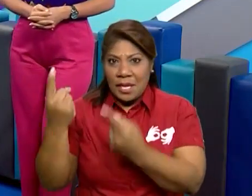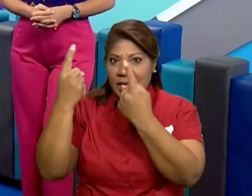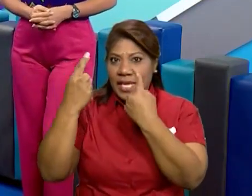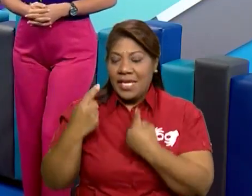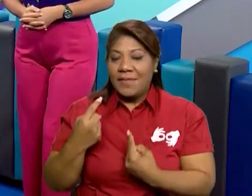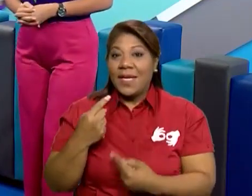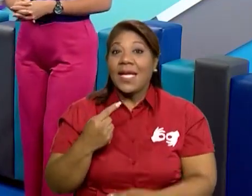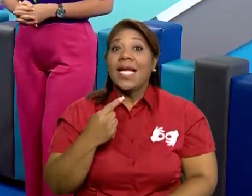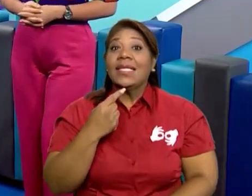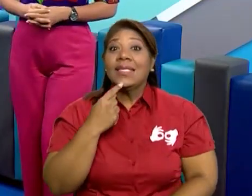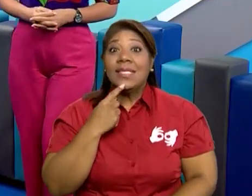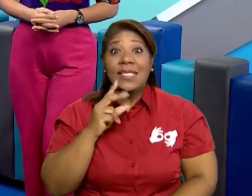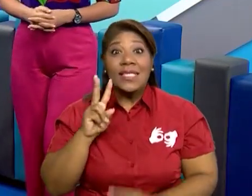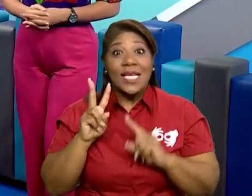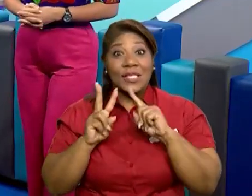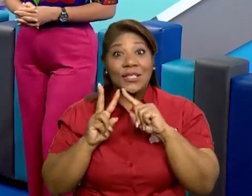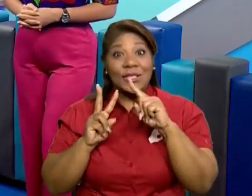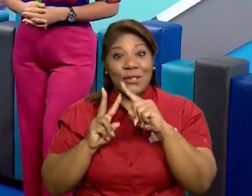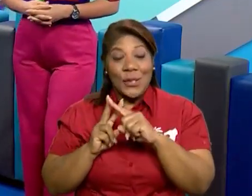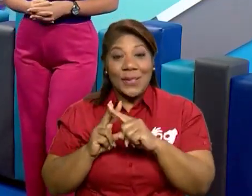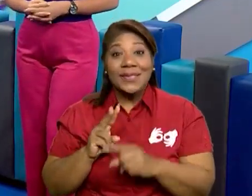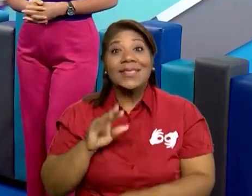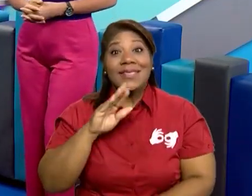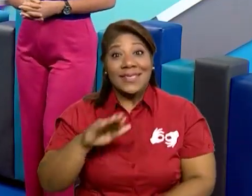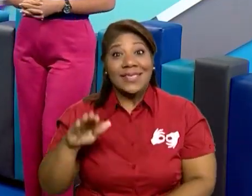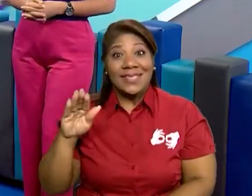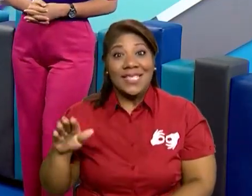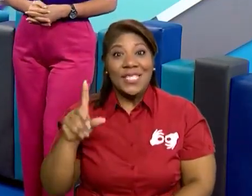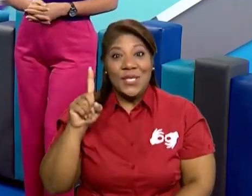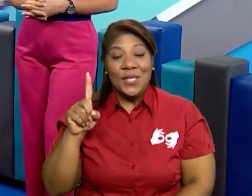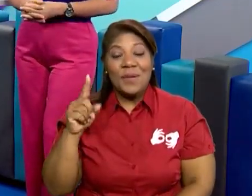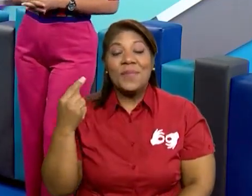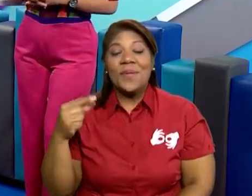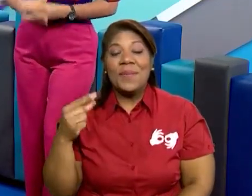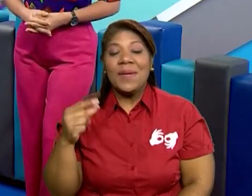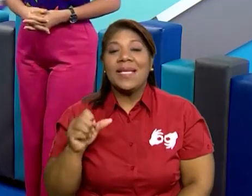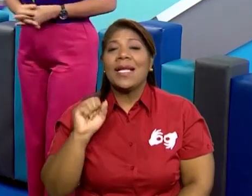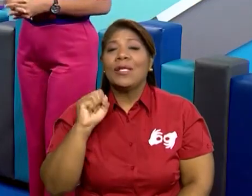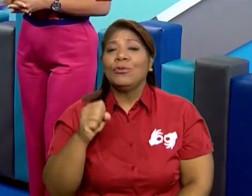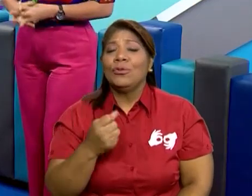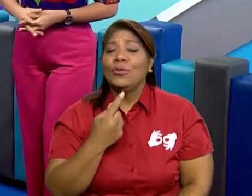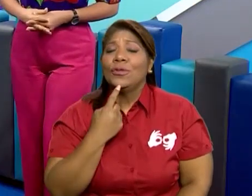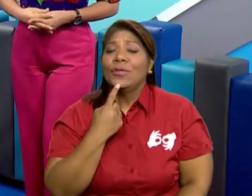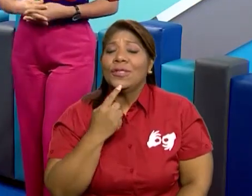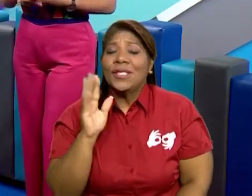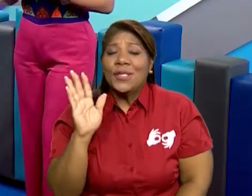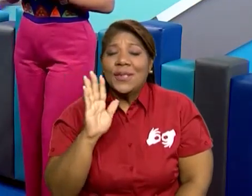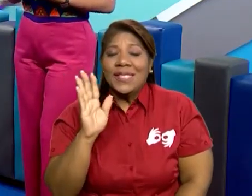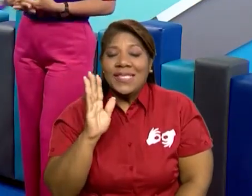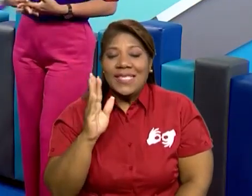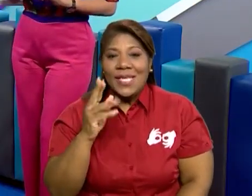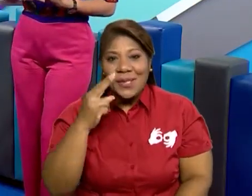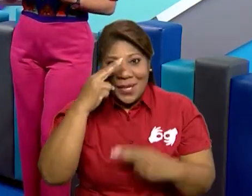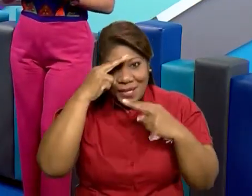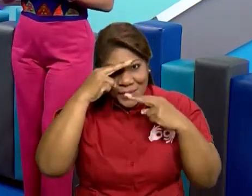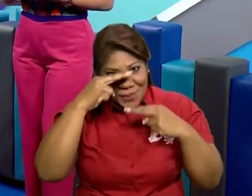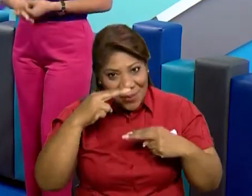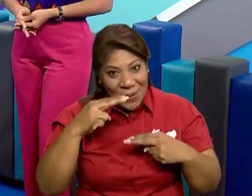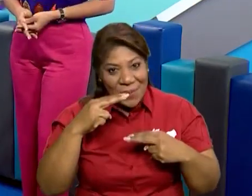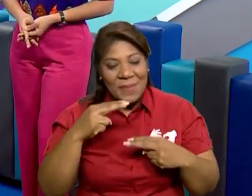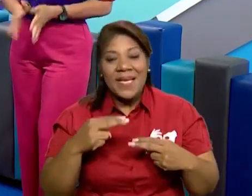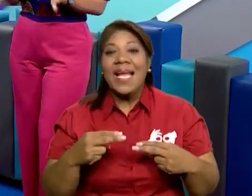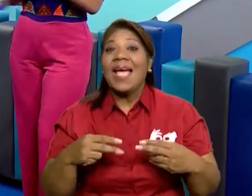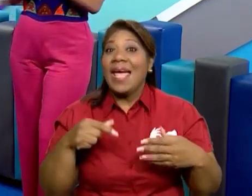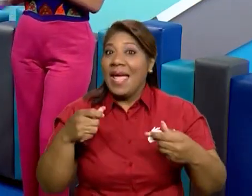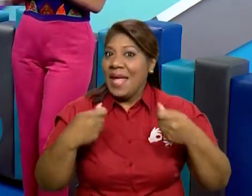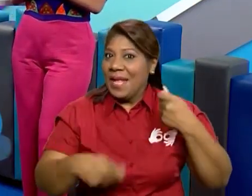Bueno, nos visitaban Esther Arián y Robinette Santamaría. ¡Qué belleza! ¿Cómo le brindan ese homenaje a la patria en este mes de